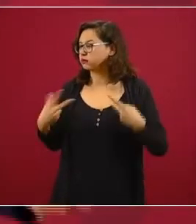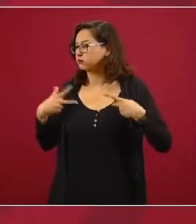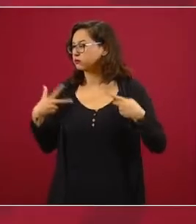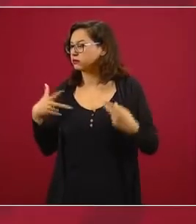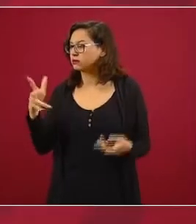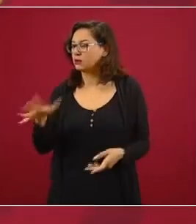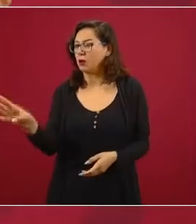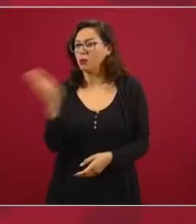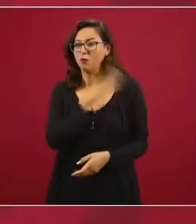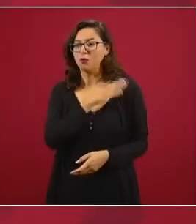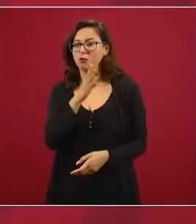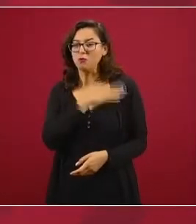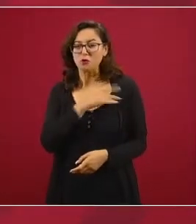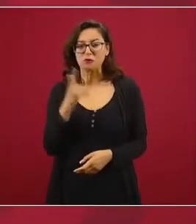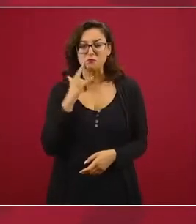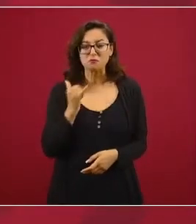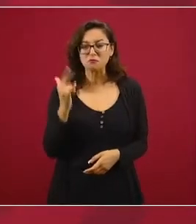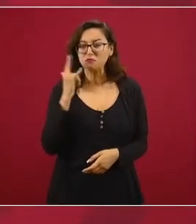no sale adelante,